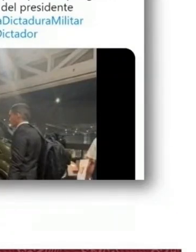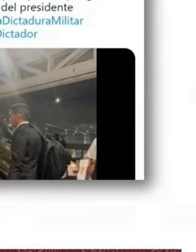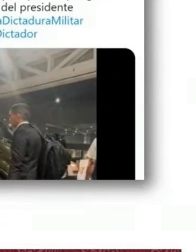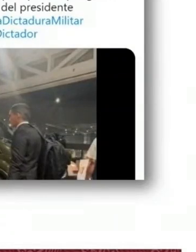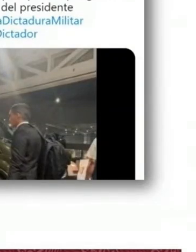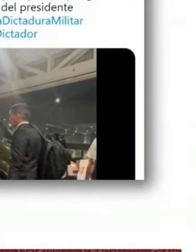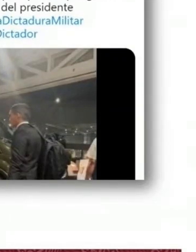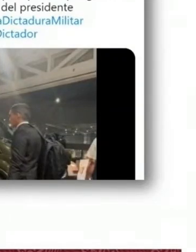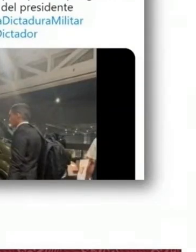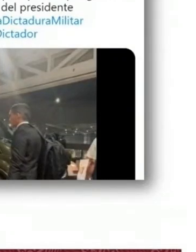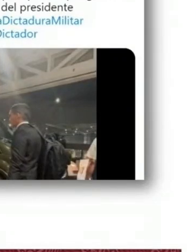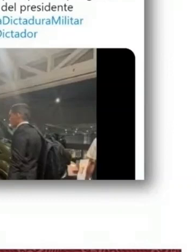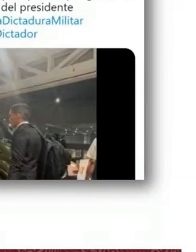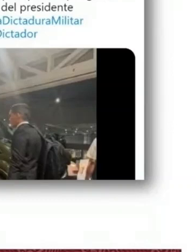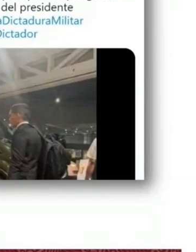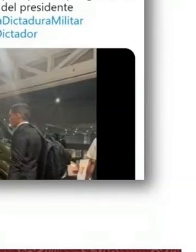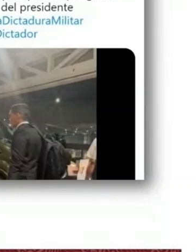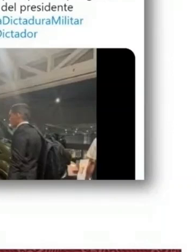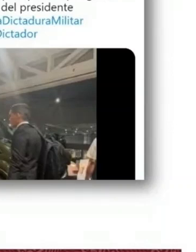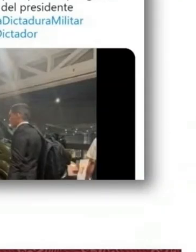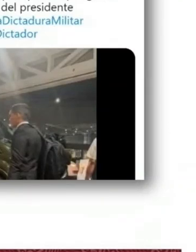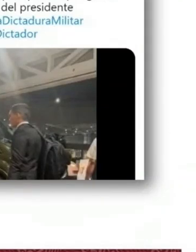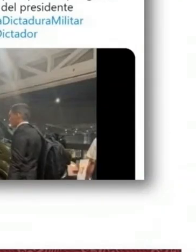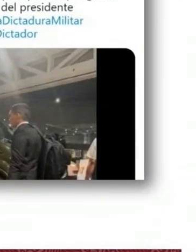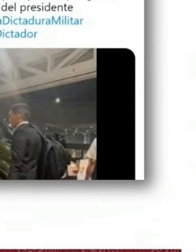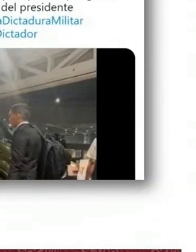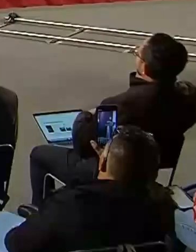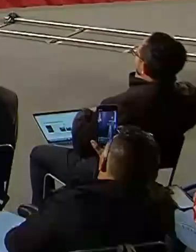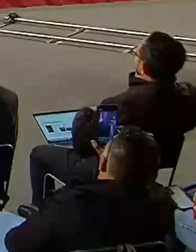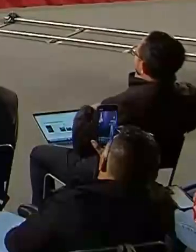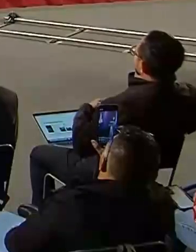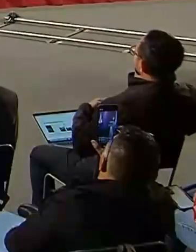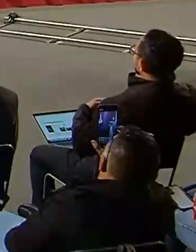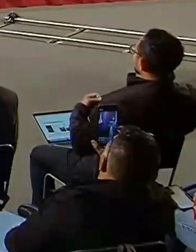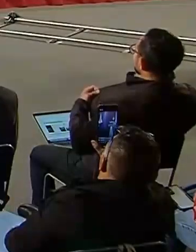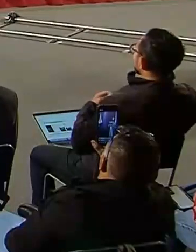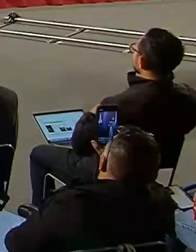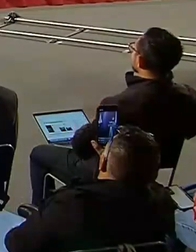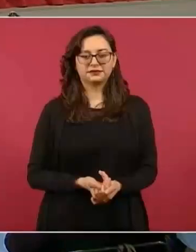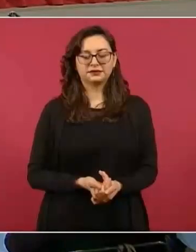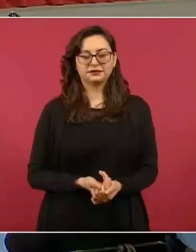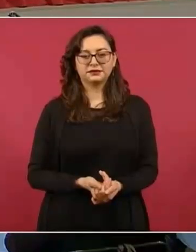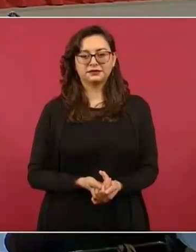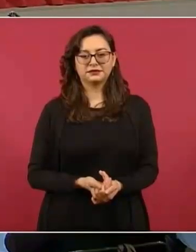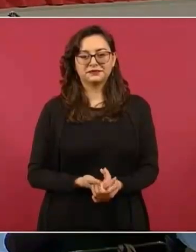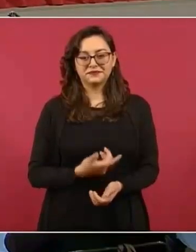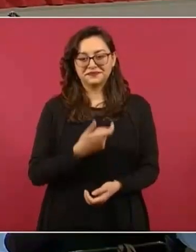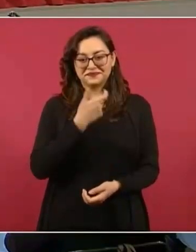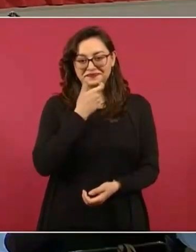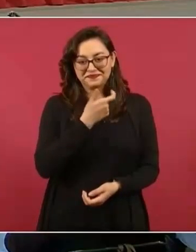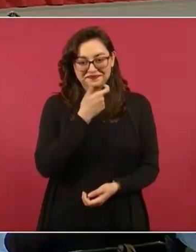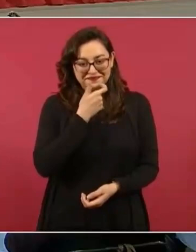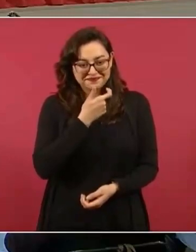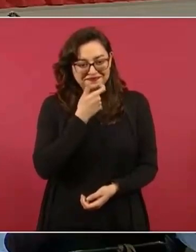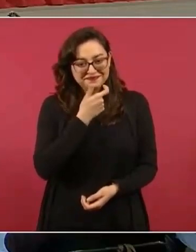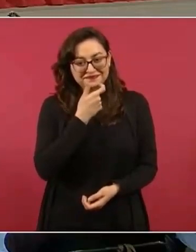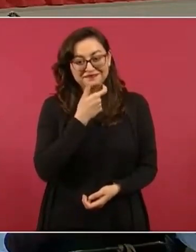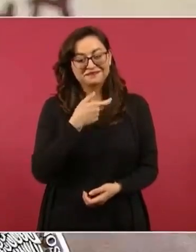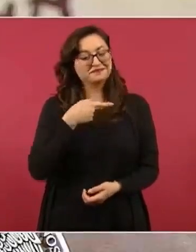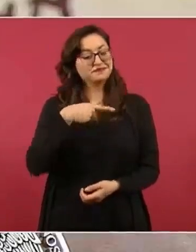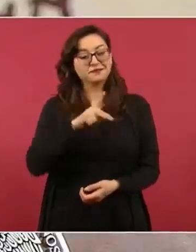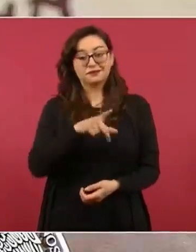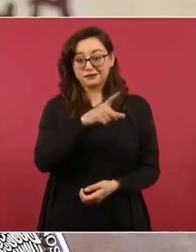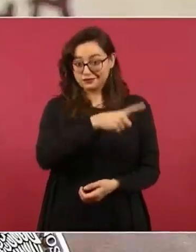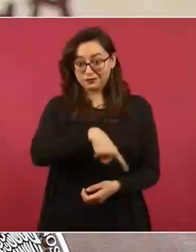del presidente López Obrador. Así de cómico y también así de ruin. Resultó que